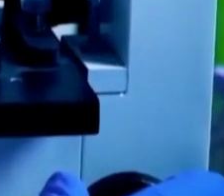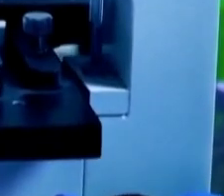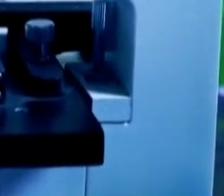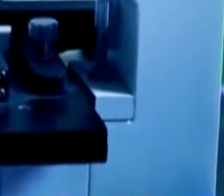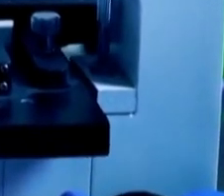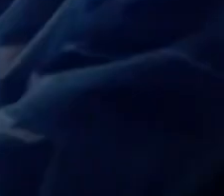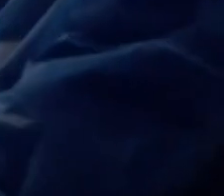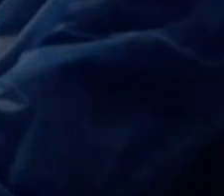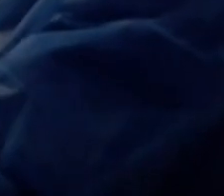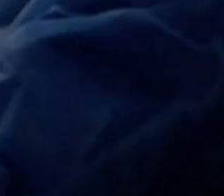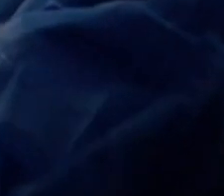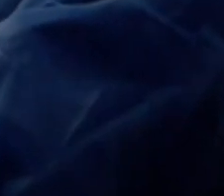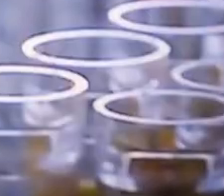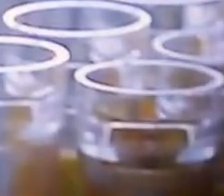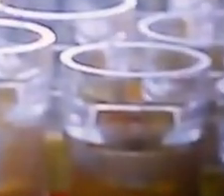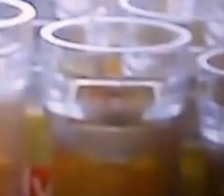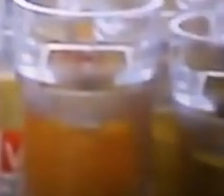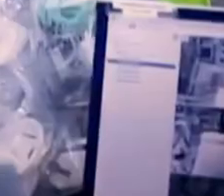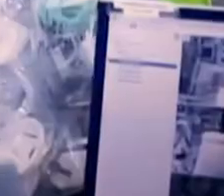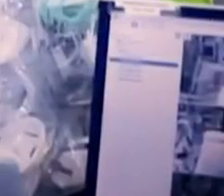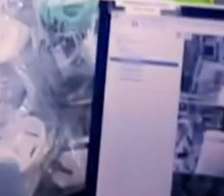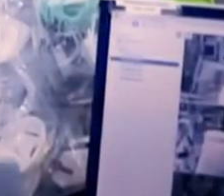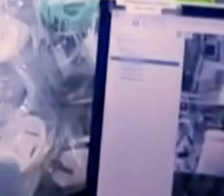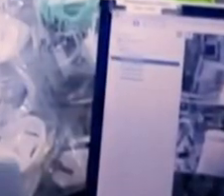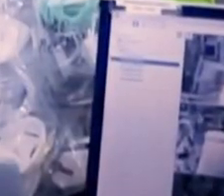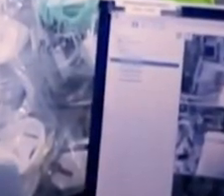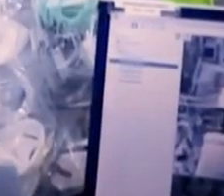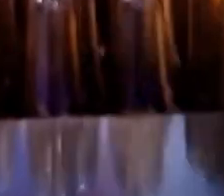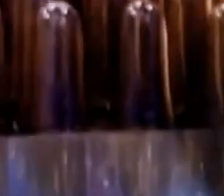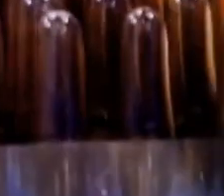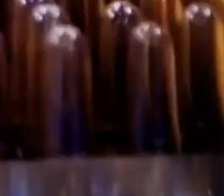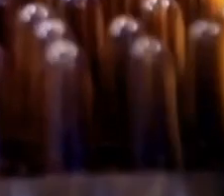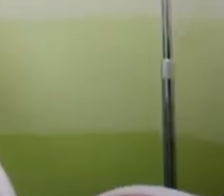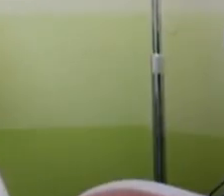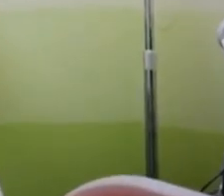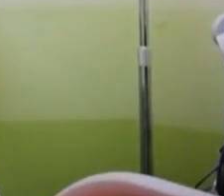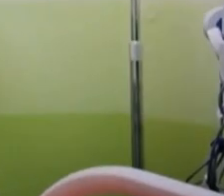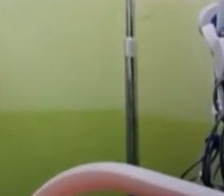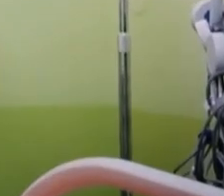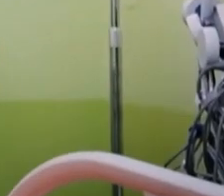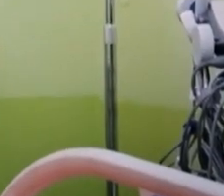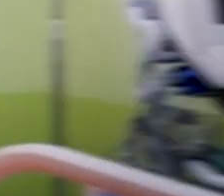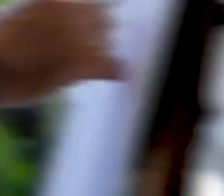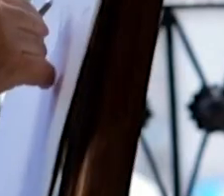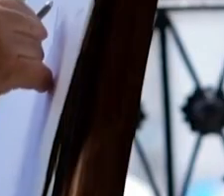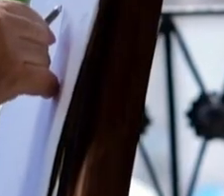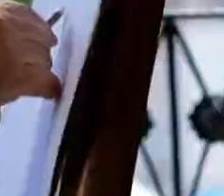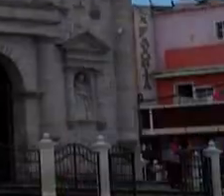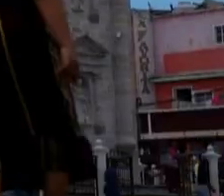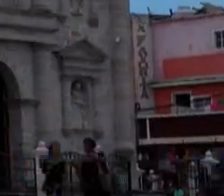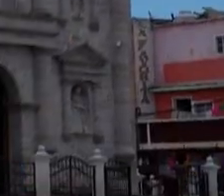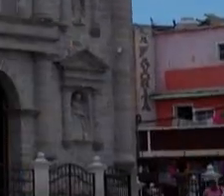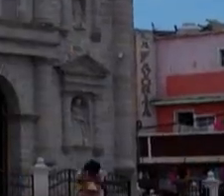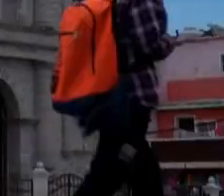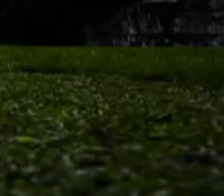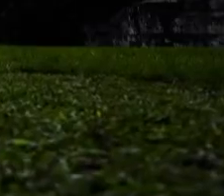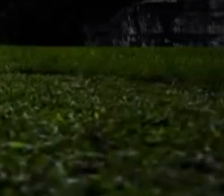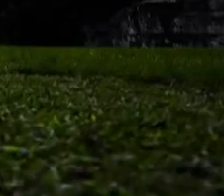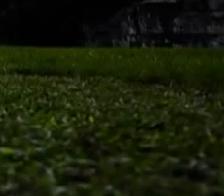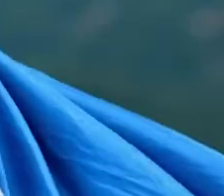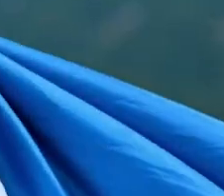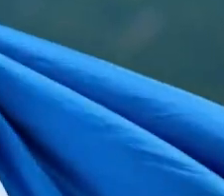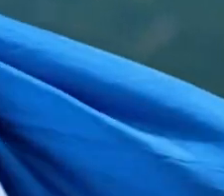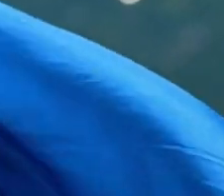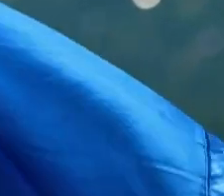atención integral a personas con cáncer y compra de medicamentos y equipo médico quirúrgico para hospitales el reajuste presupuestario busca